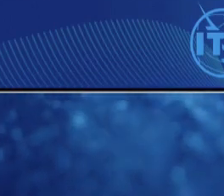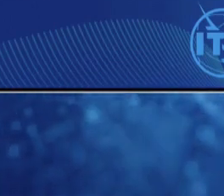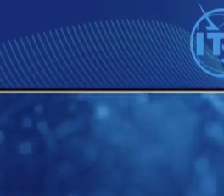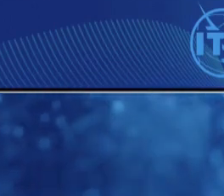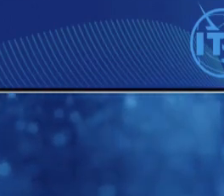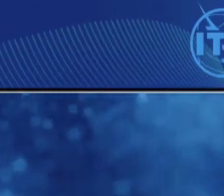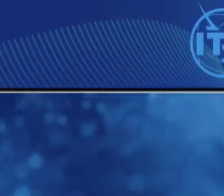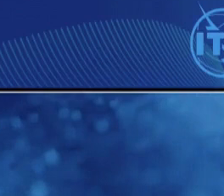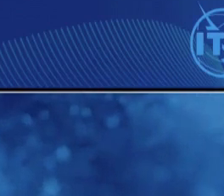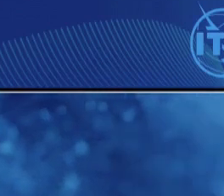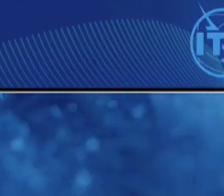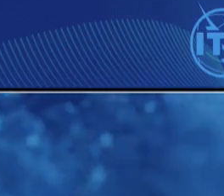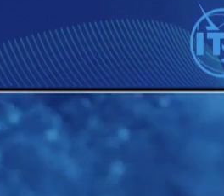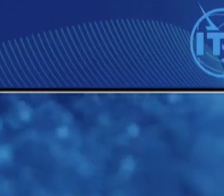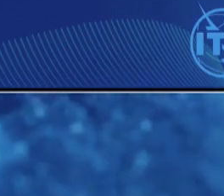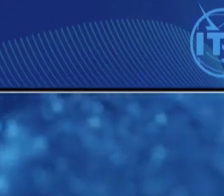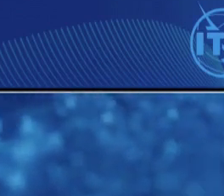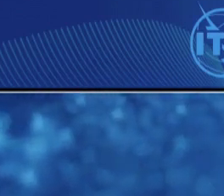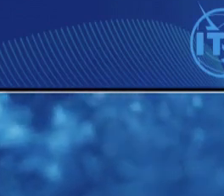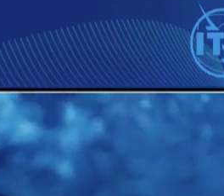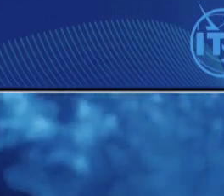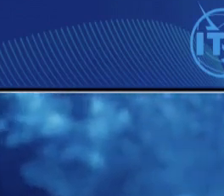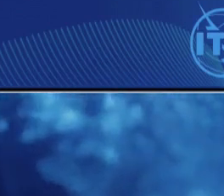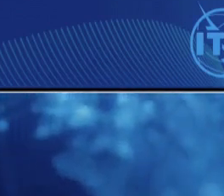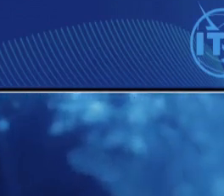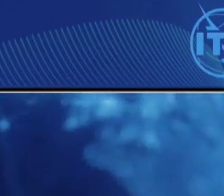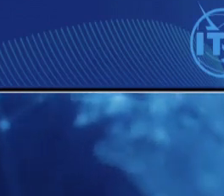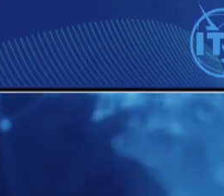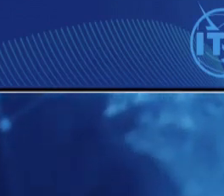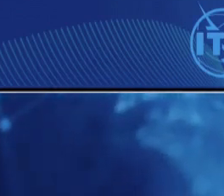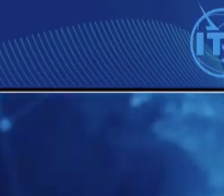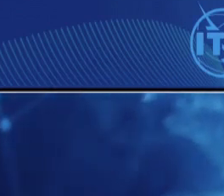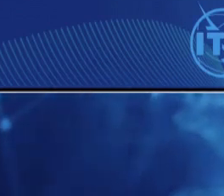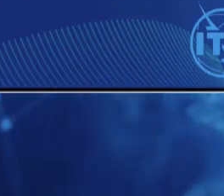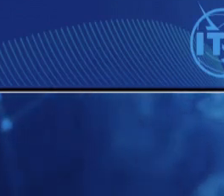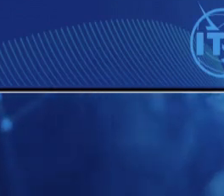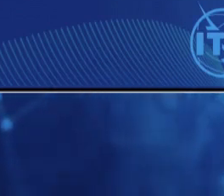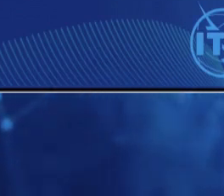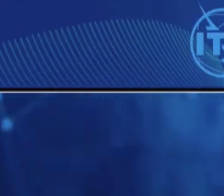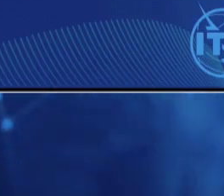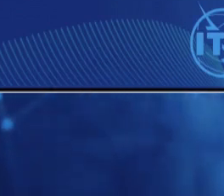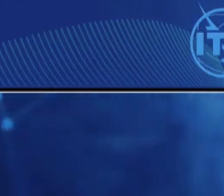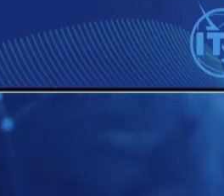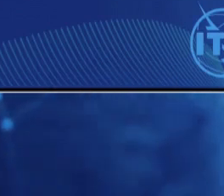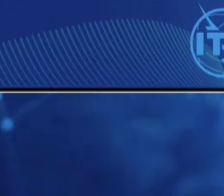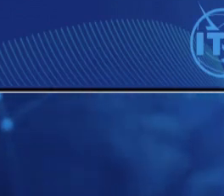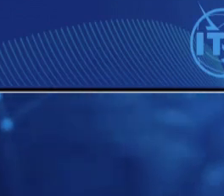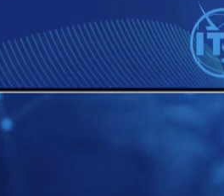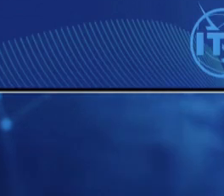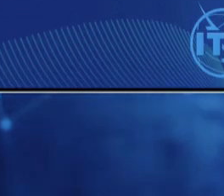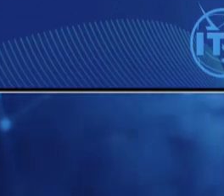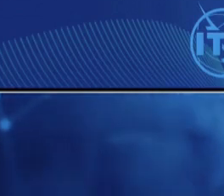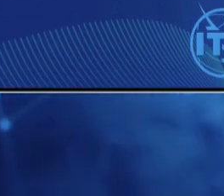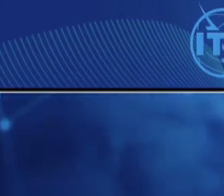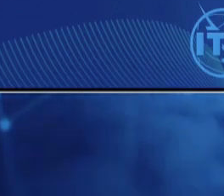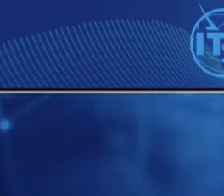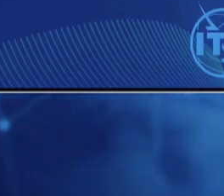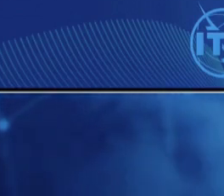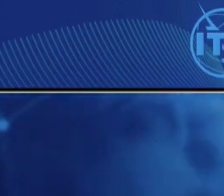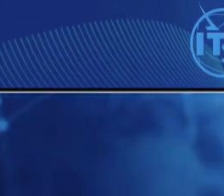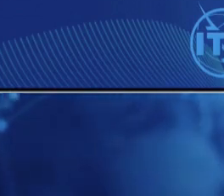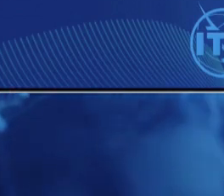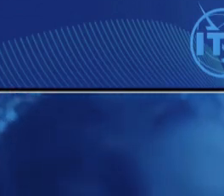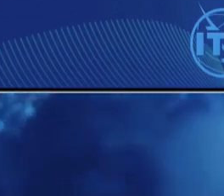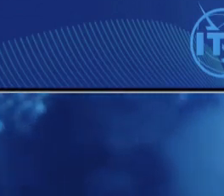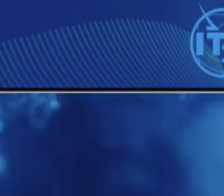y aplicaciones requieren el uso del espectro de radiofrecuencia para su funcionamiento. Pero la única forma de conseguir un uso